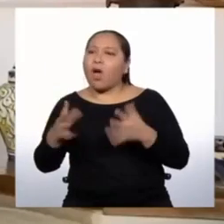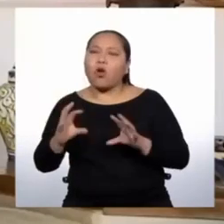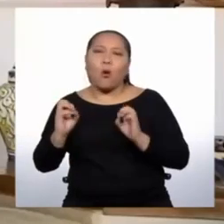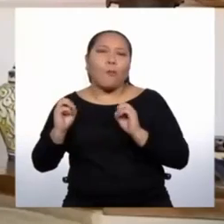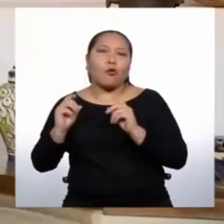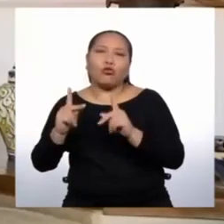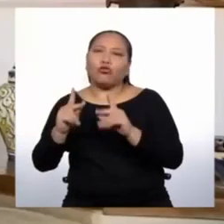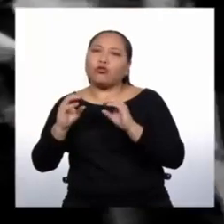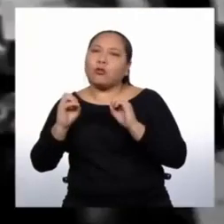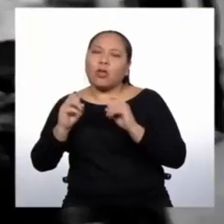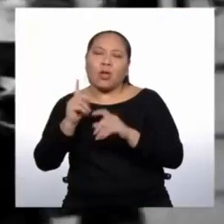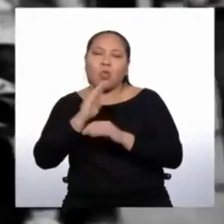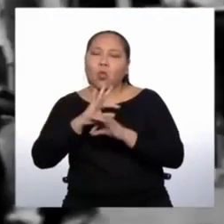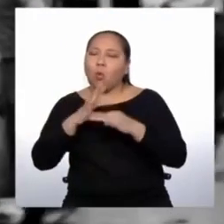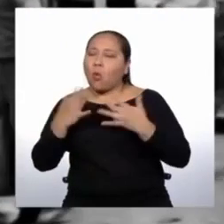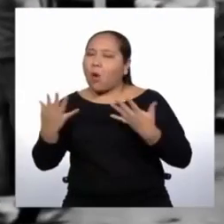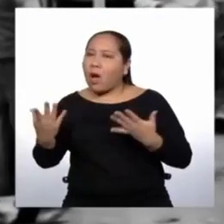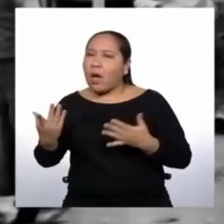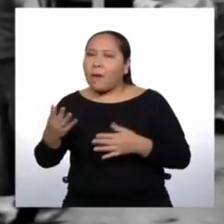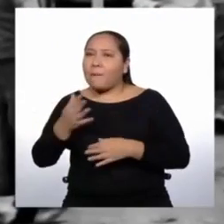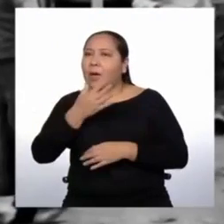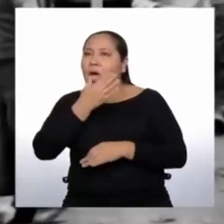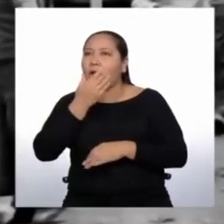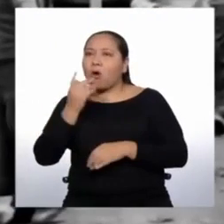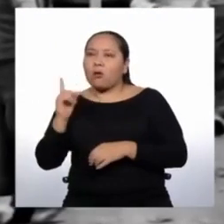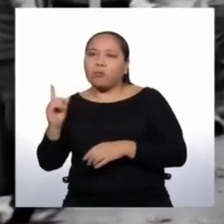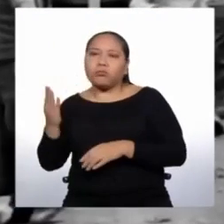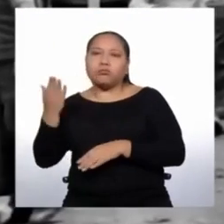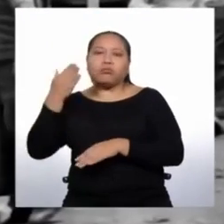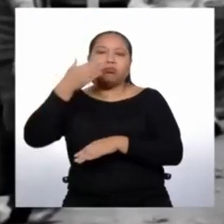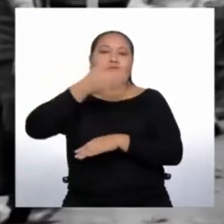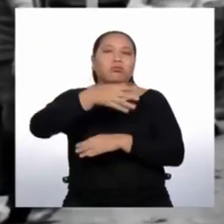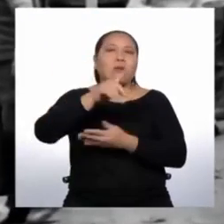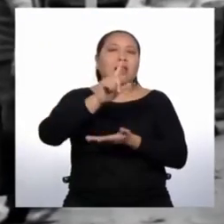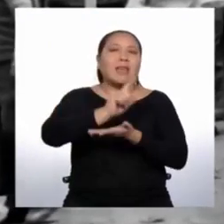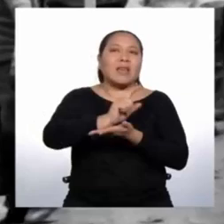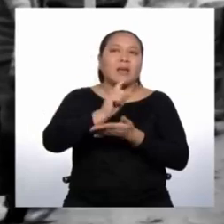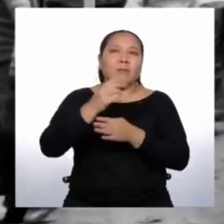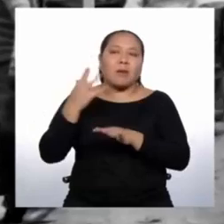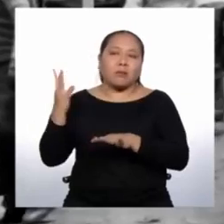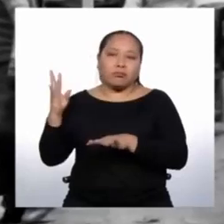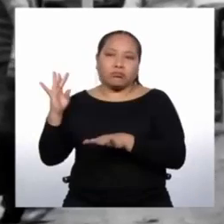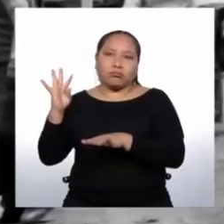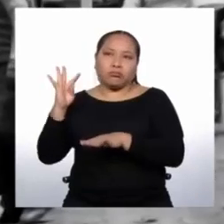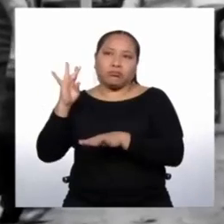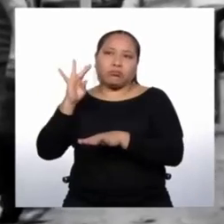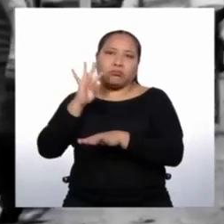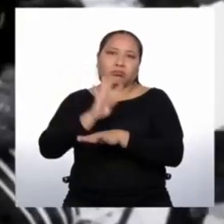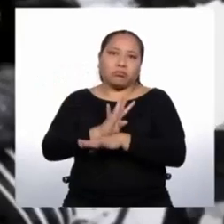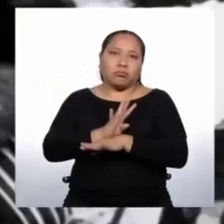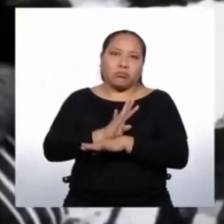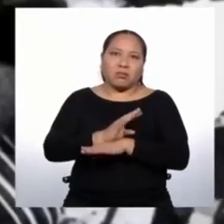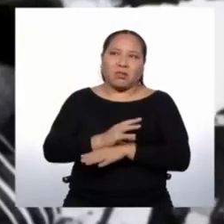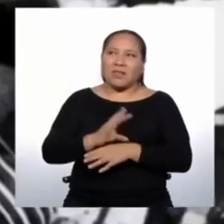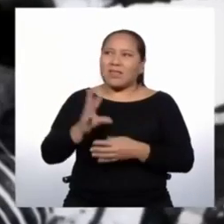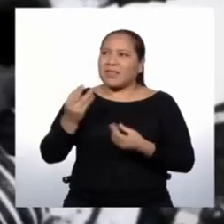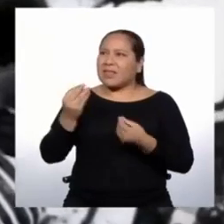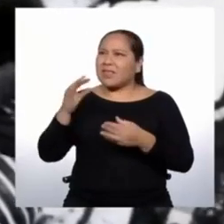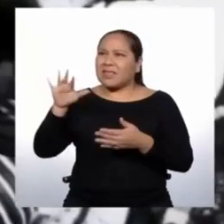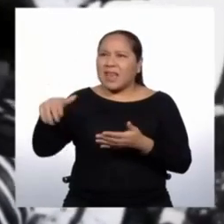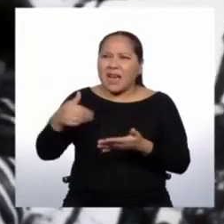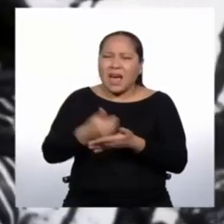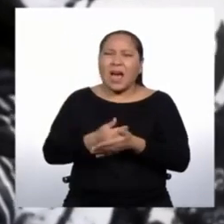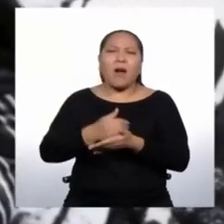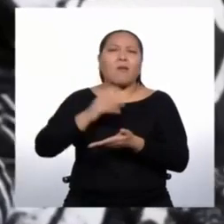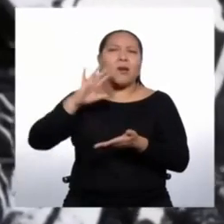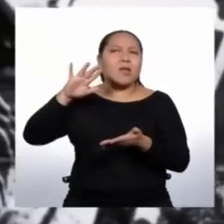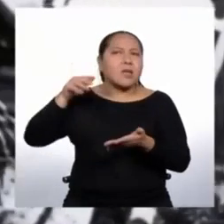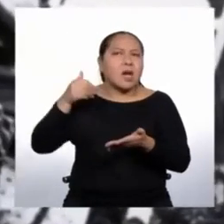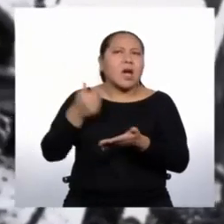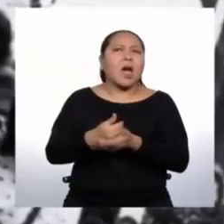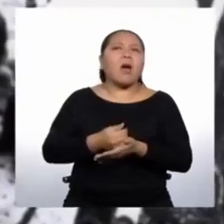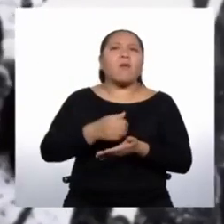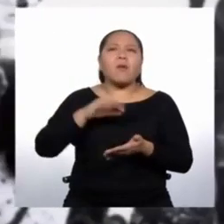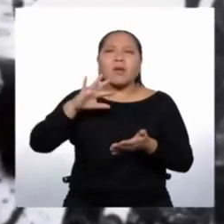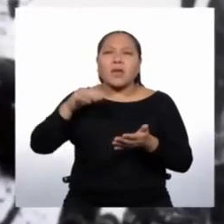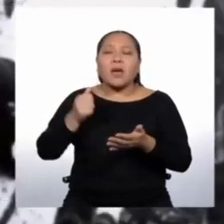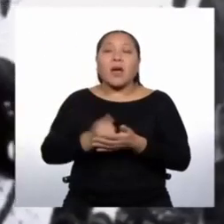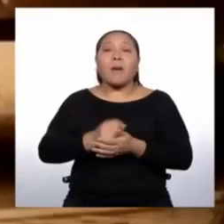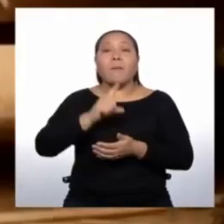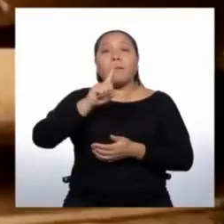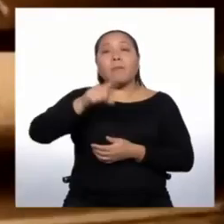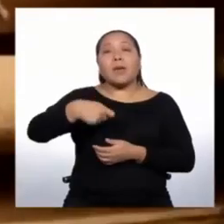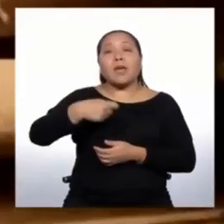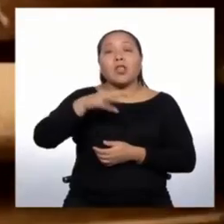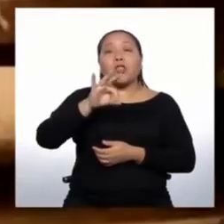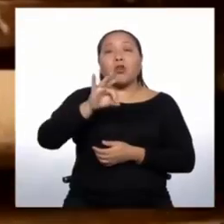descrito esto como desborde popular. Lima se convirtió en la zona de llegada de los provincianos al punto tal que en los años 60 y 70